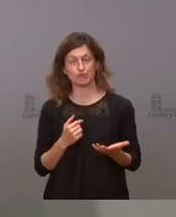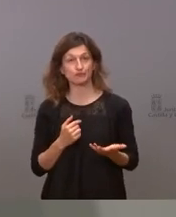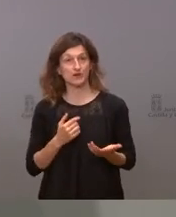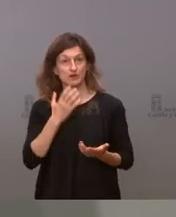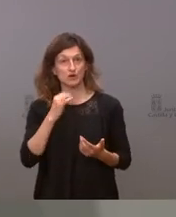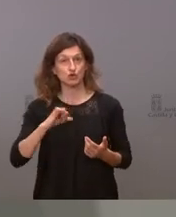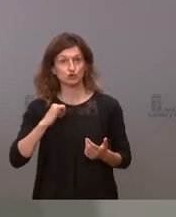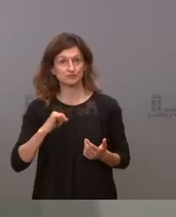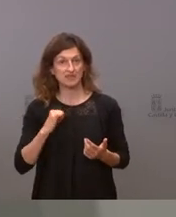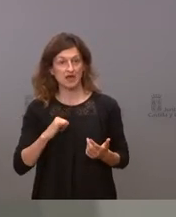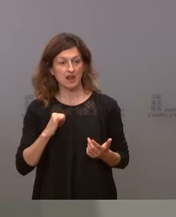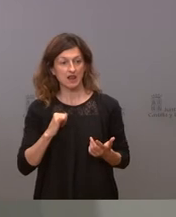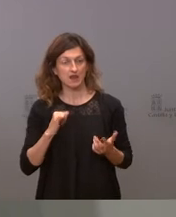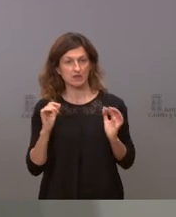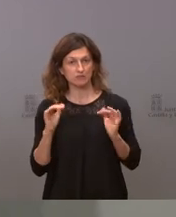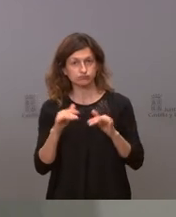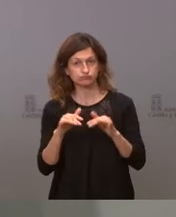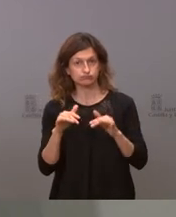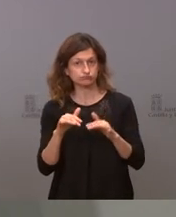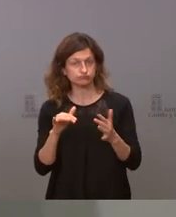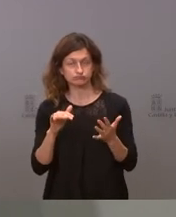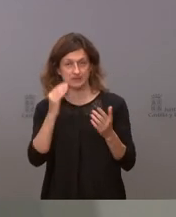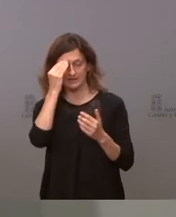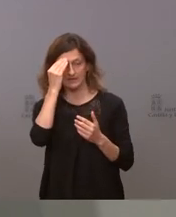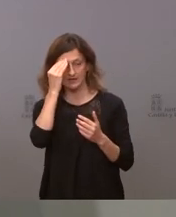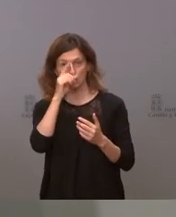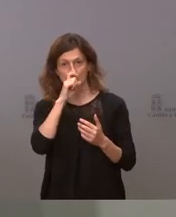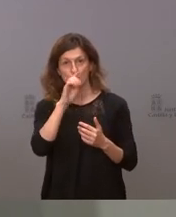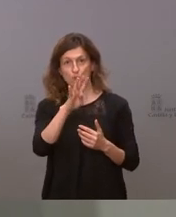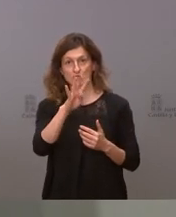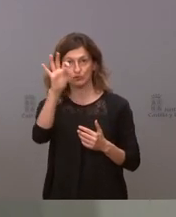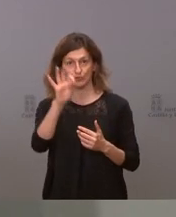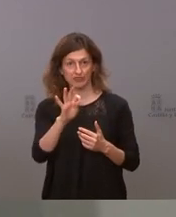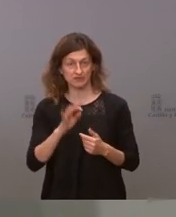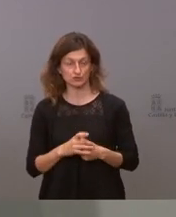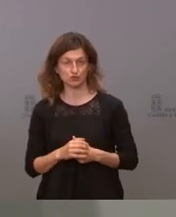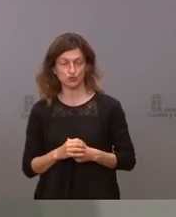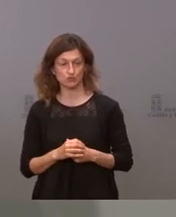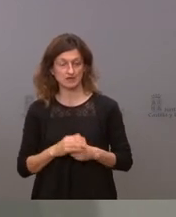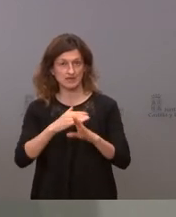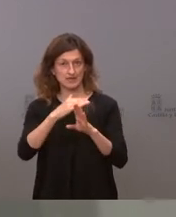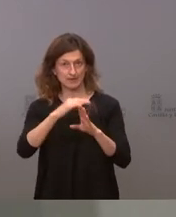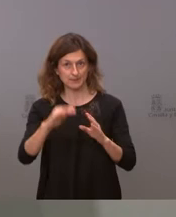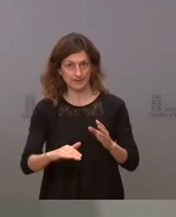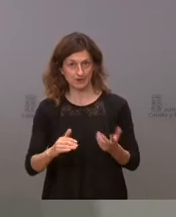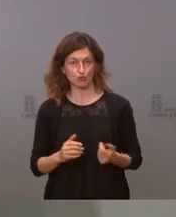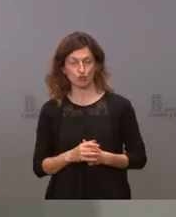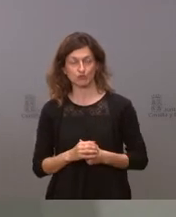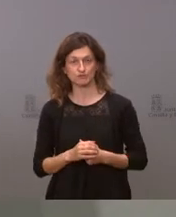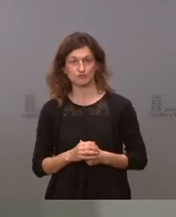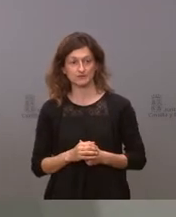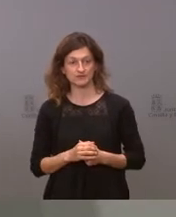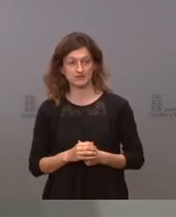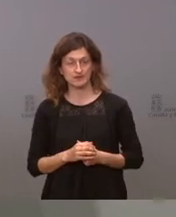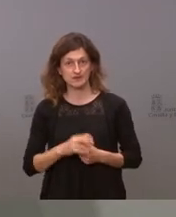hospitalaria el porcentaje de hospitalización quiero recordar que está en el 4% es un nivel muy bajo y aún mantenemos